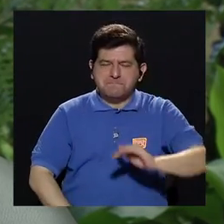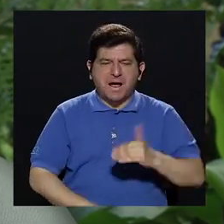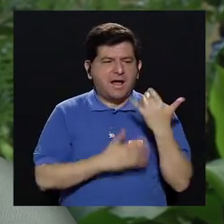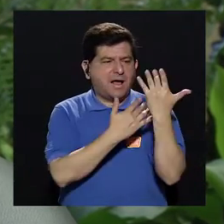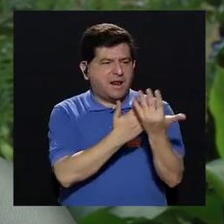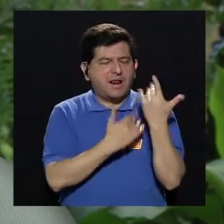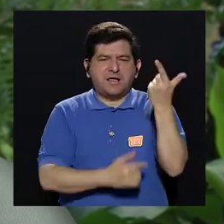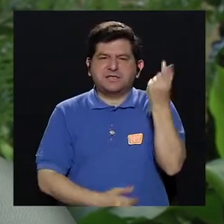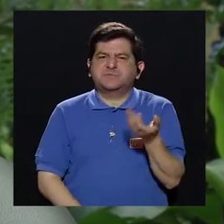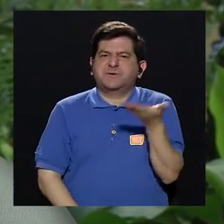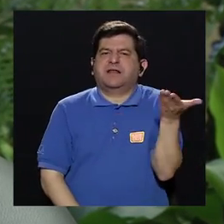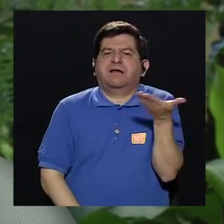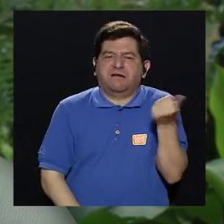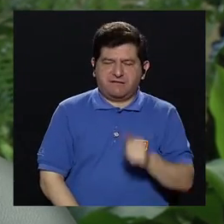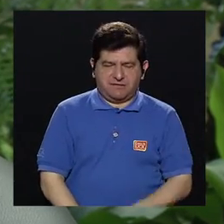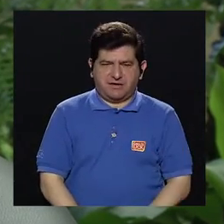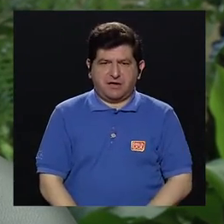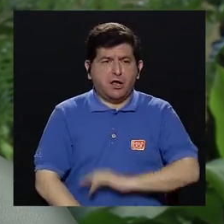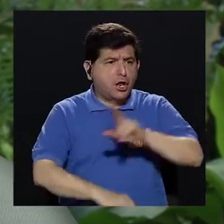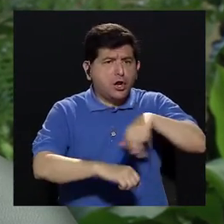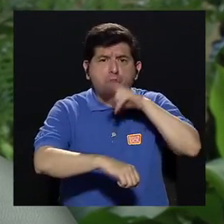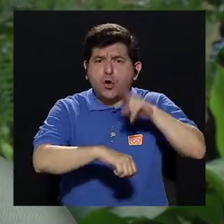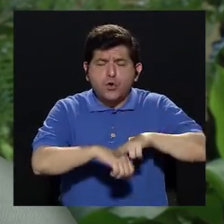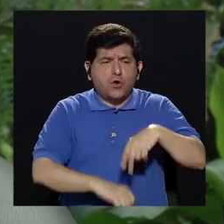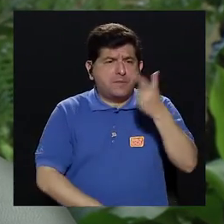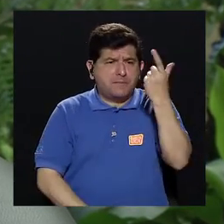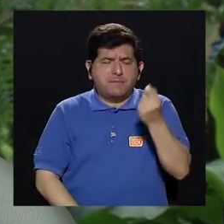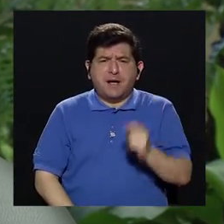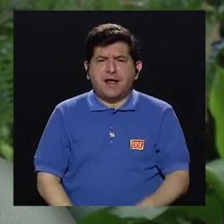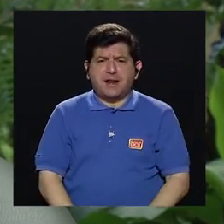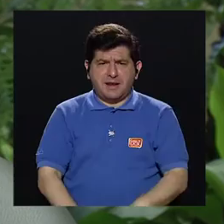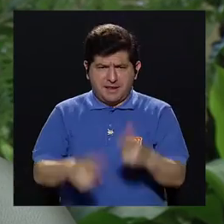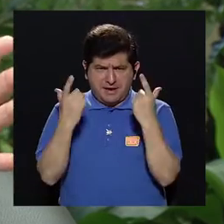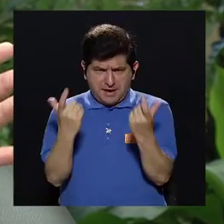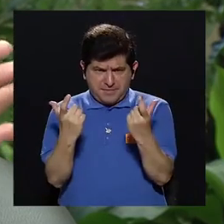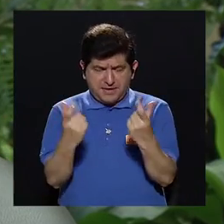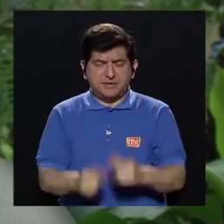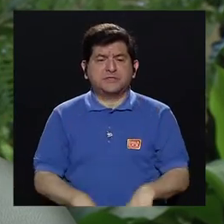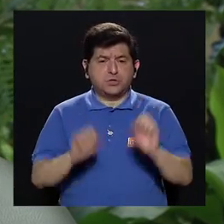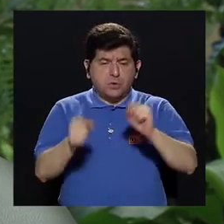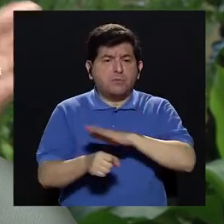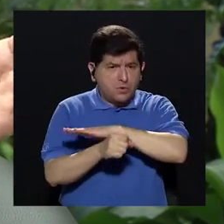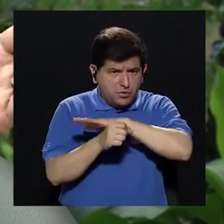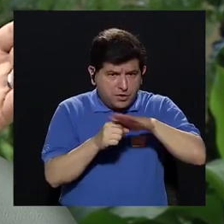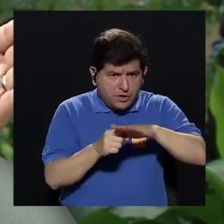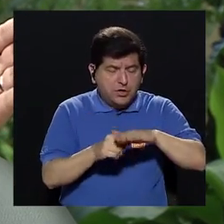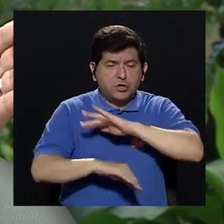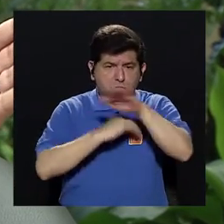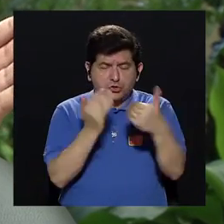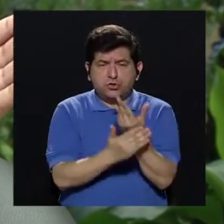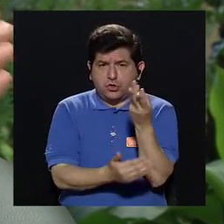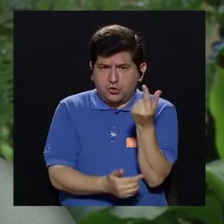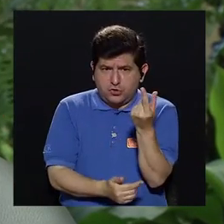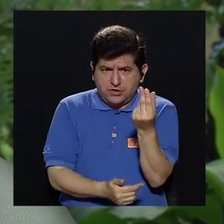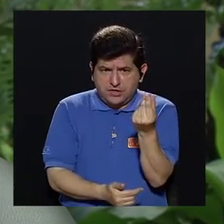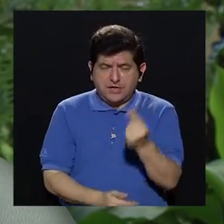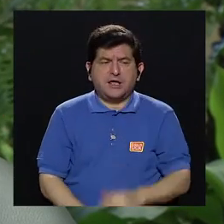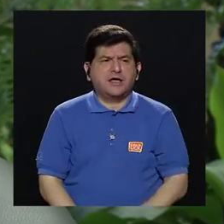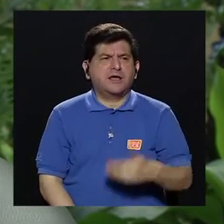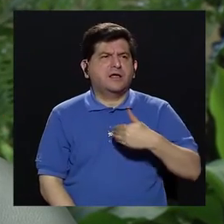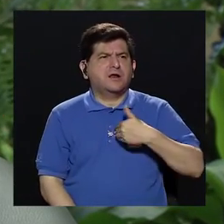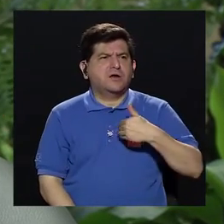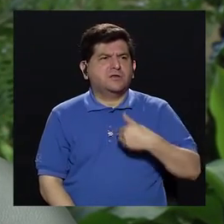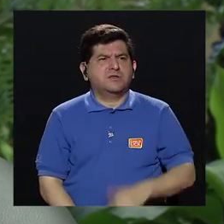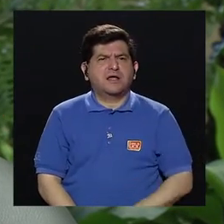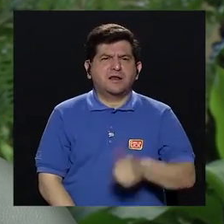esperar de la pensión, lo normal en una pensión de capitalización para que alcance, para todo el dinero es más o menos